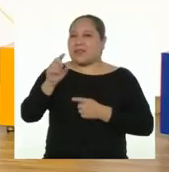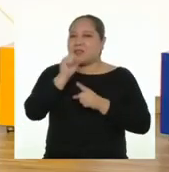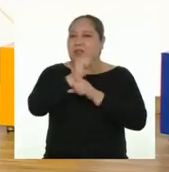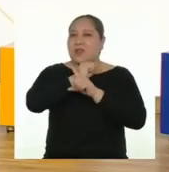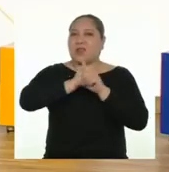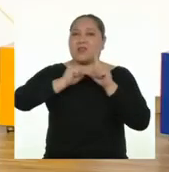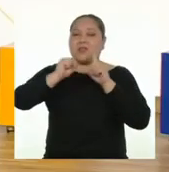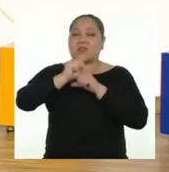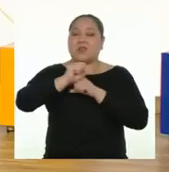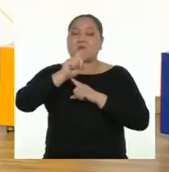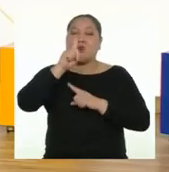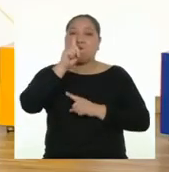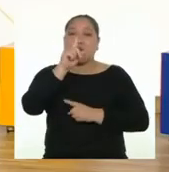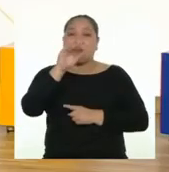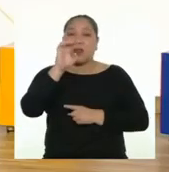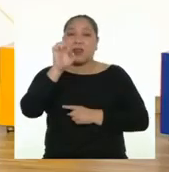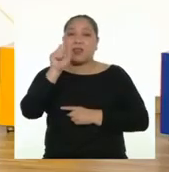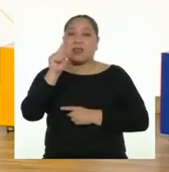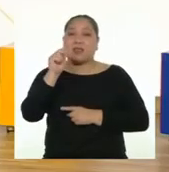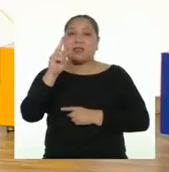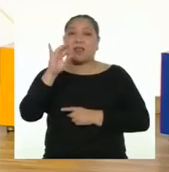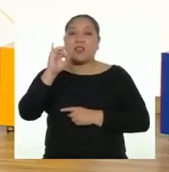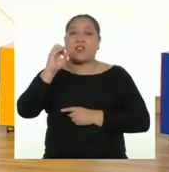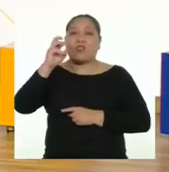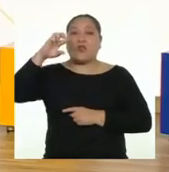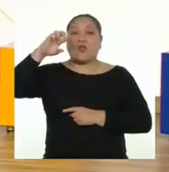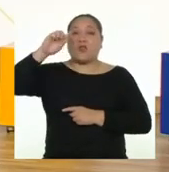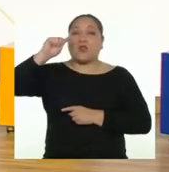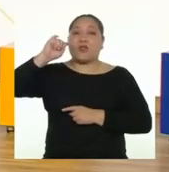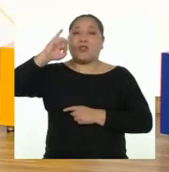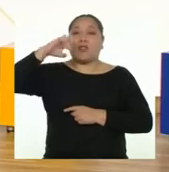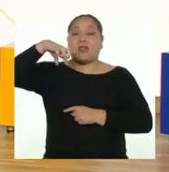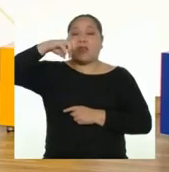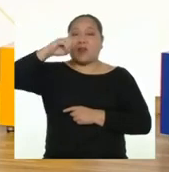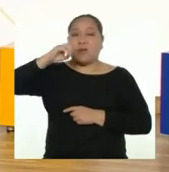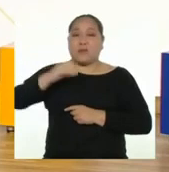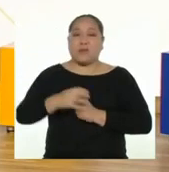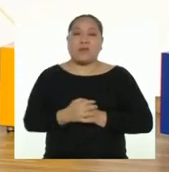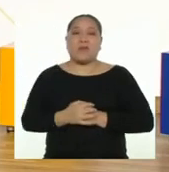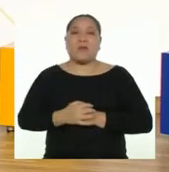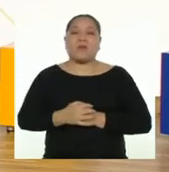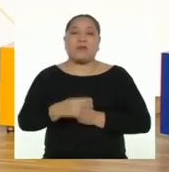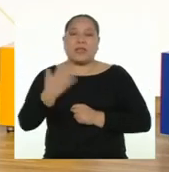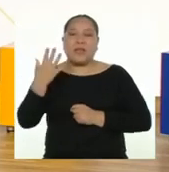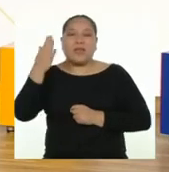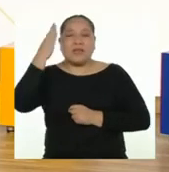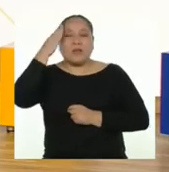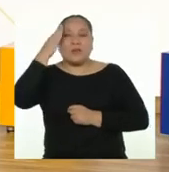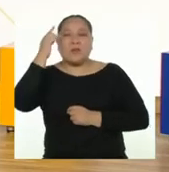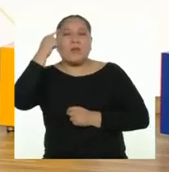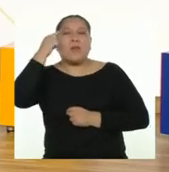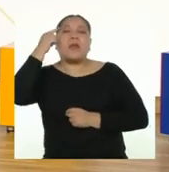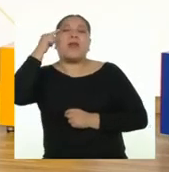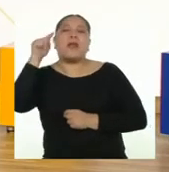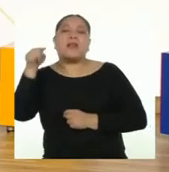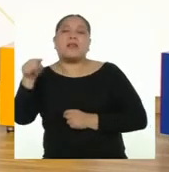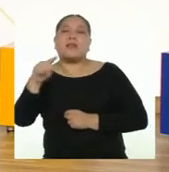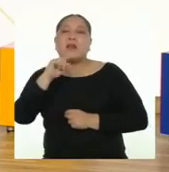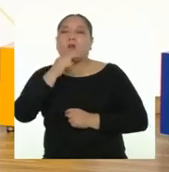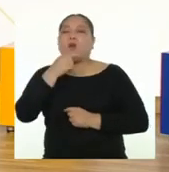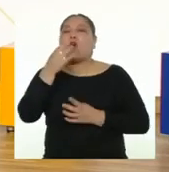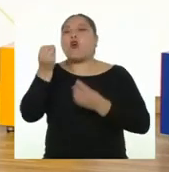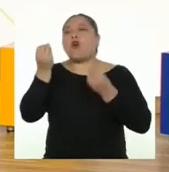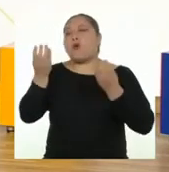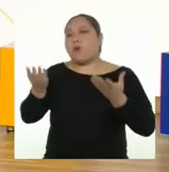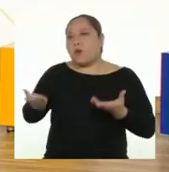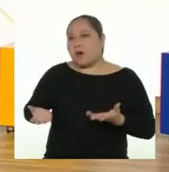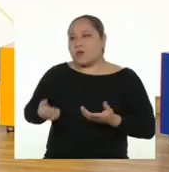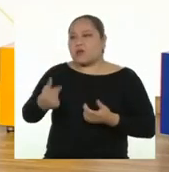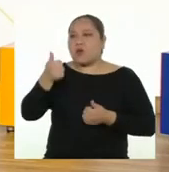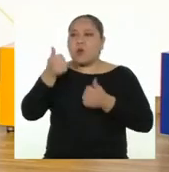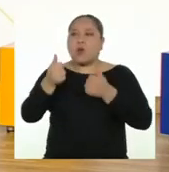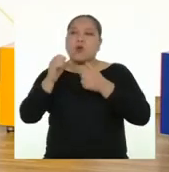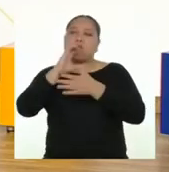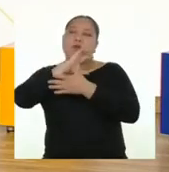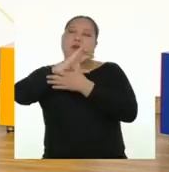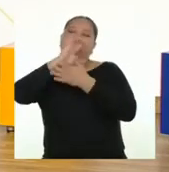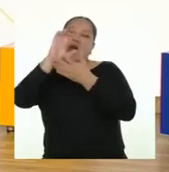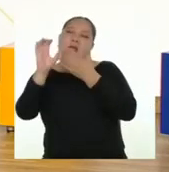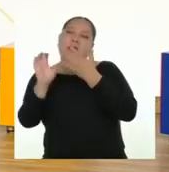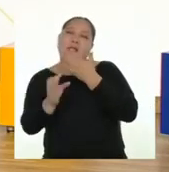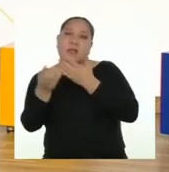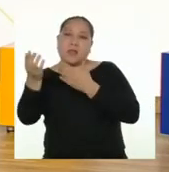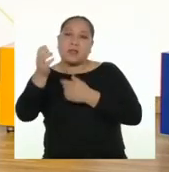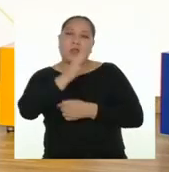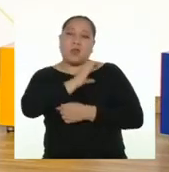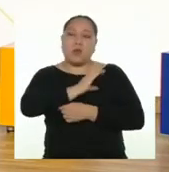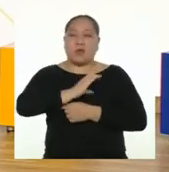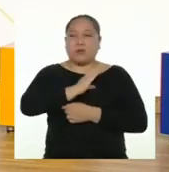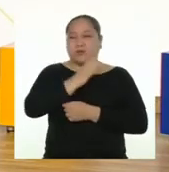según la sociedad, un estereotipo puede ser la imagen general que se tiene sobre una mujer en la que se hace referencia a cómo es, qué comportamientos y